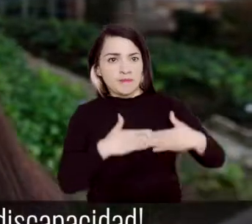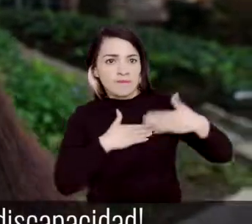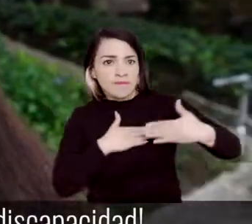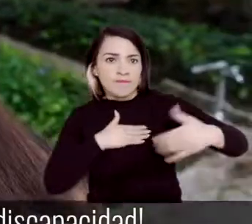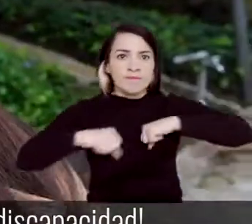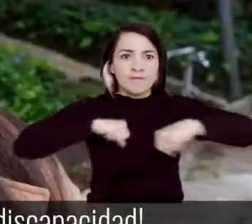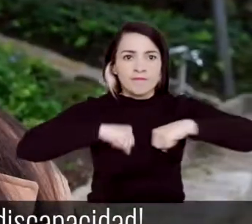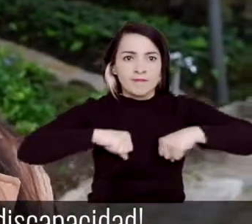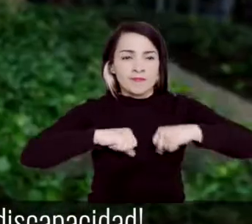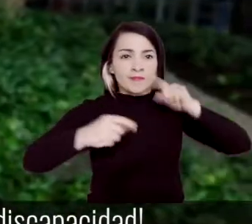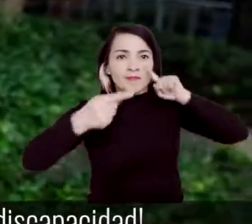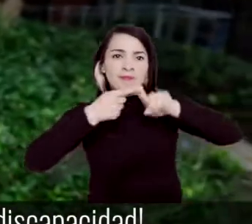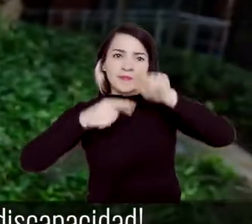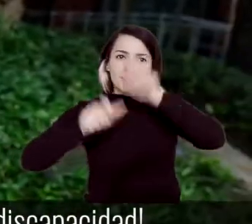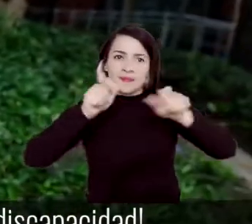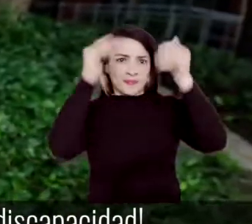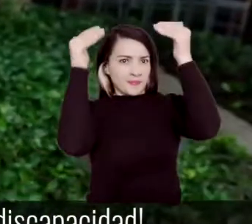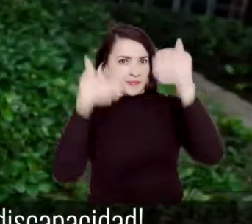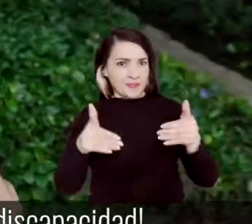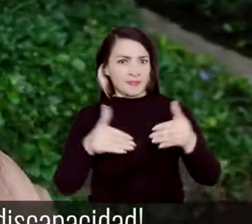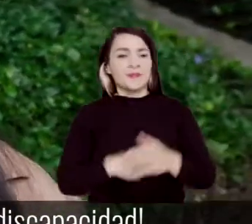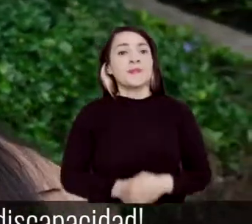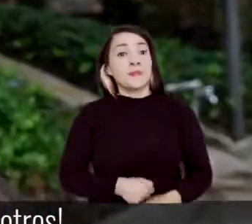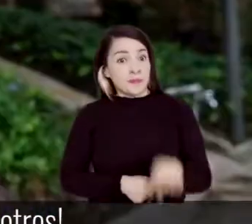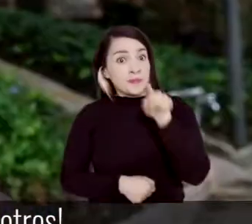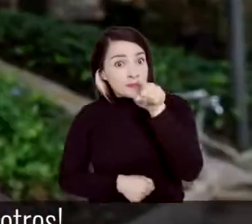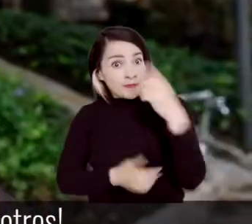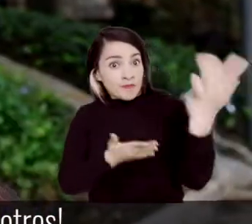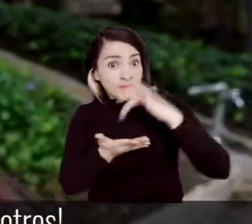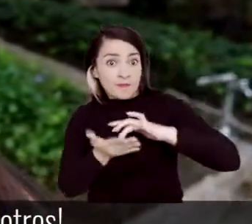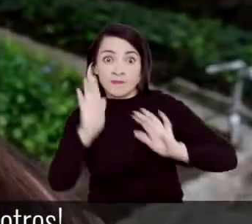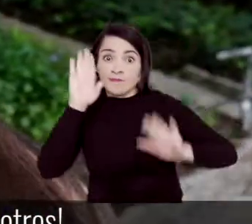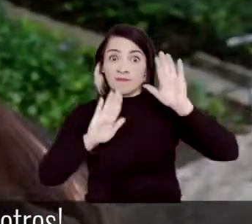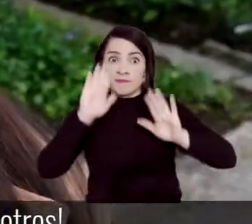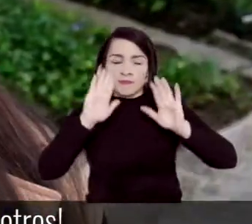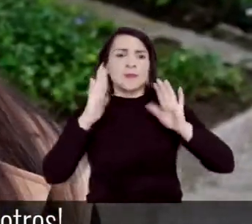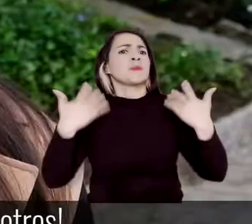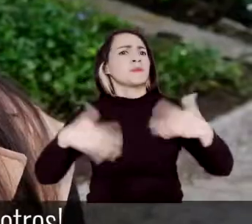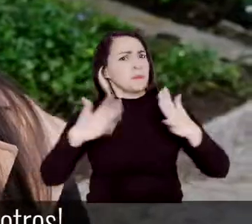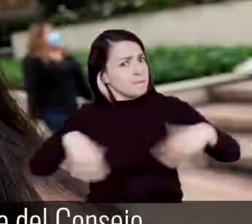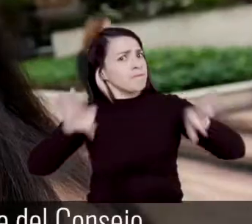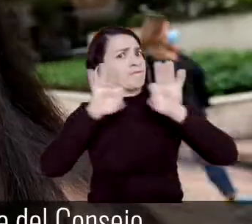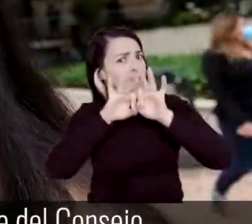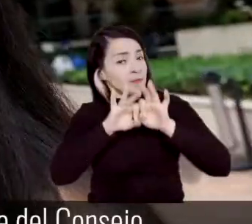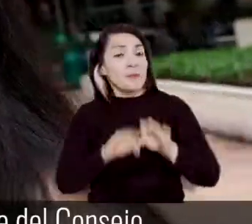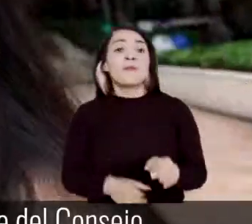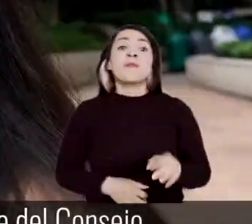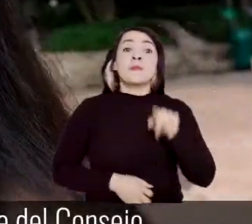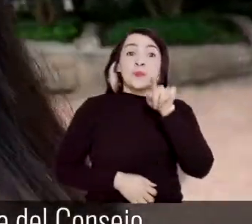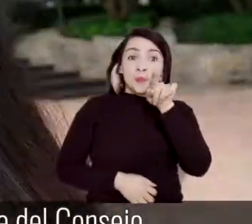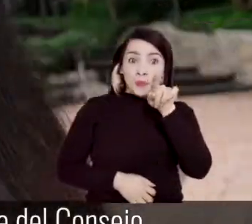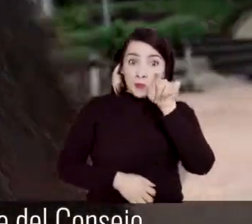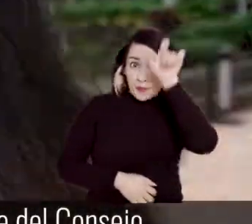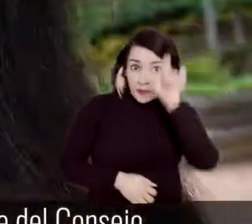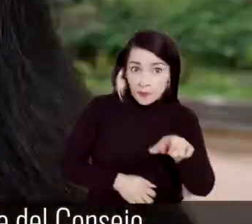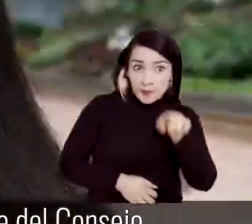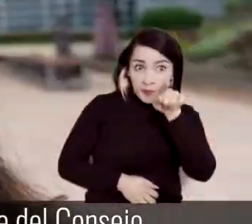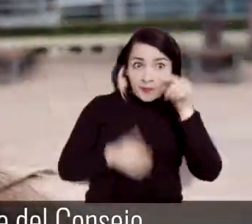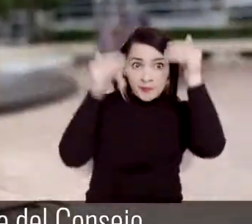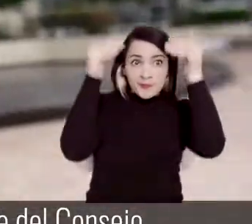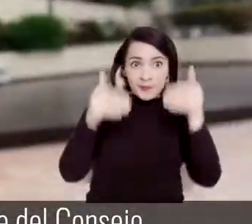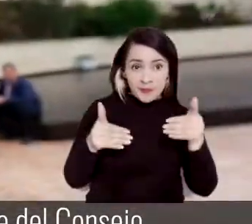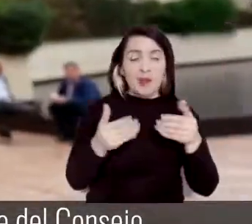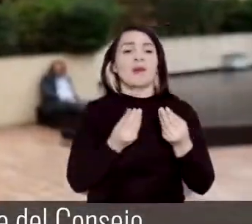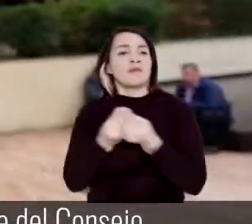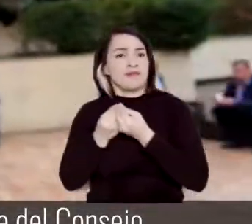Avanzamos en acciones a favor de la población con discapacidad. Tu participación es muy importante para nosotros. Si eres persona con discapacidad, podrás